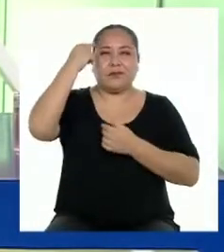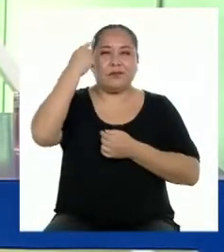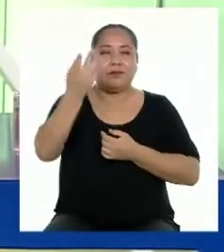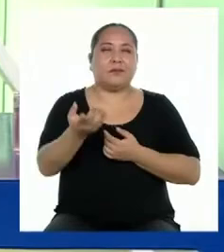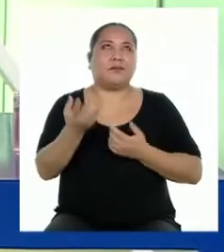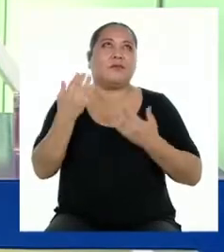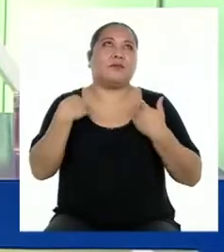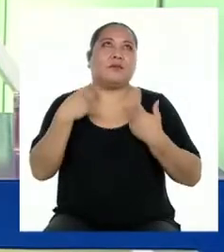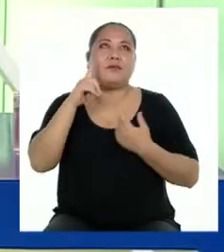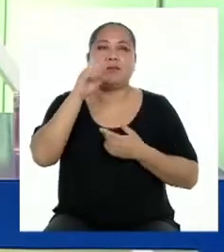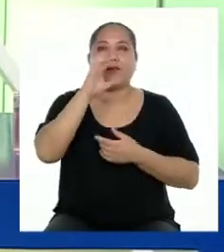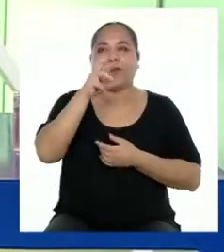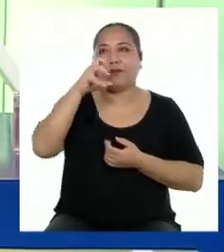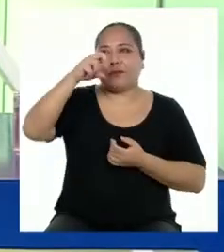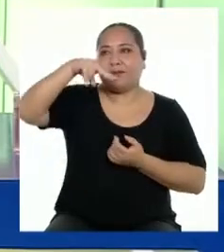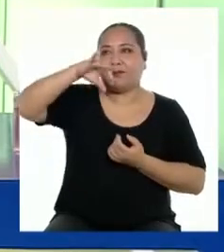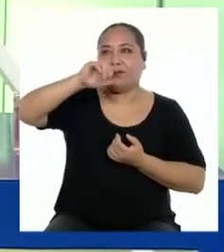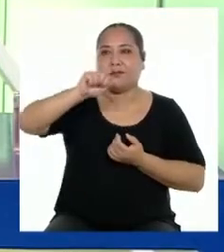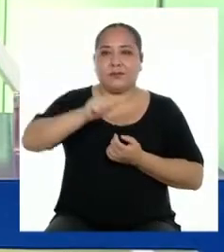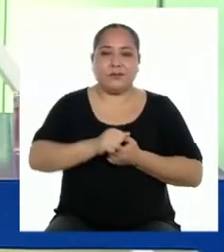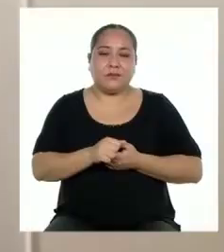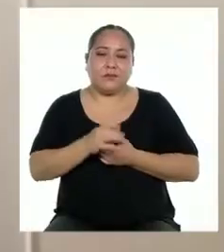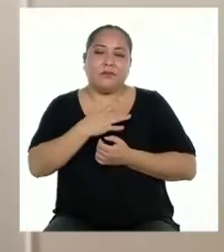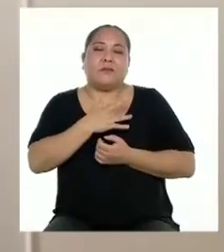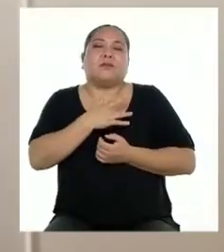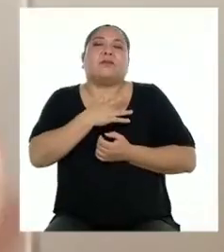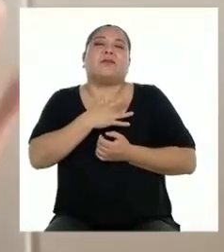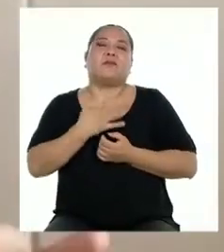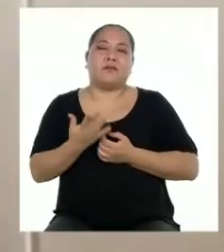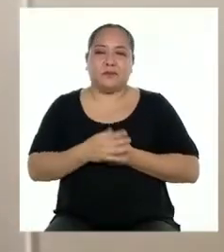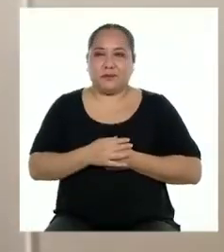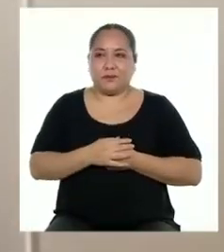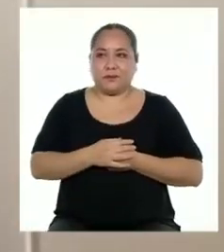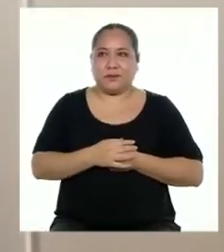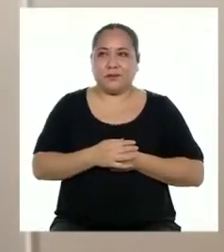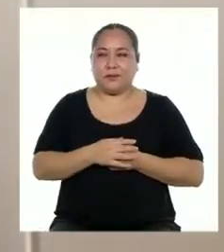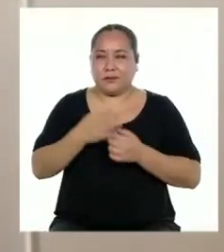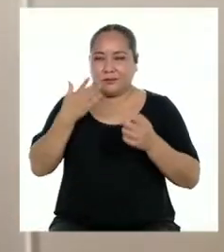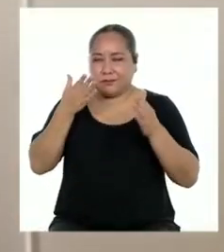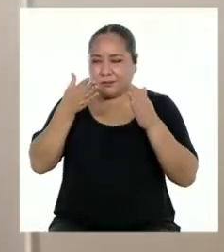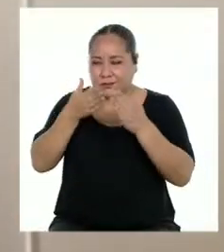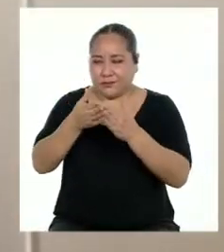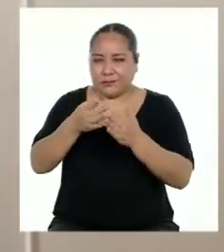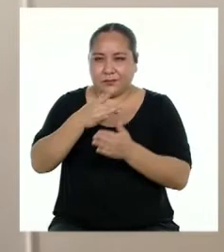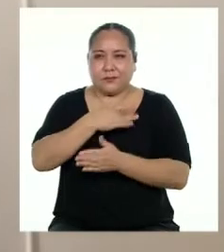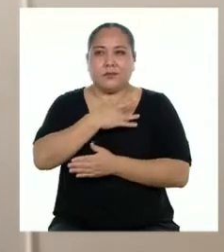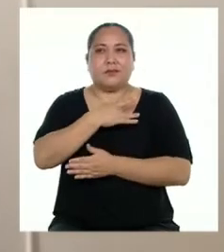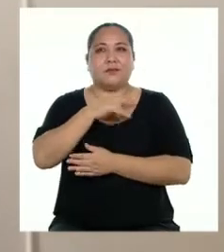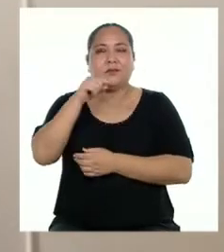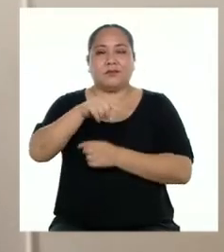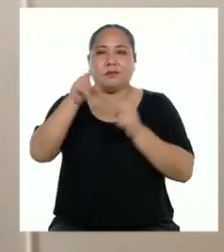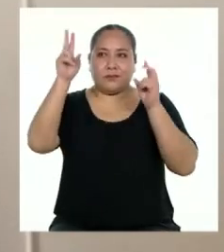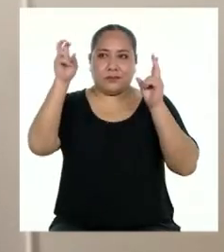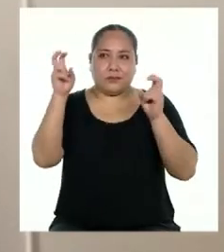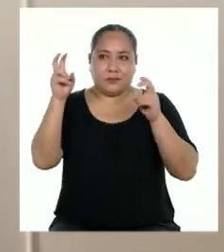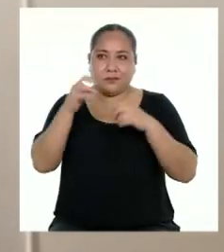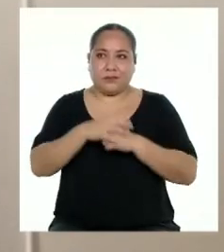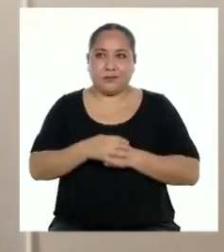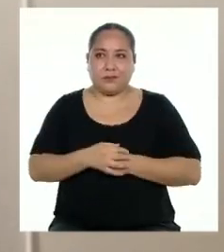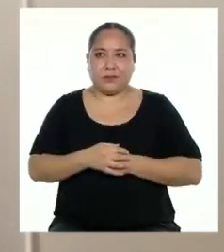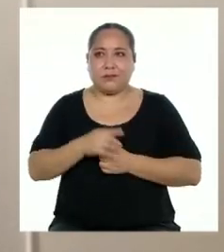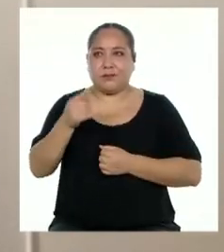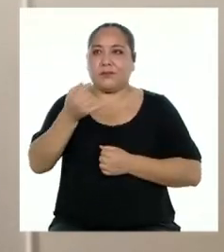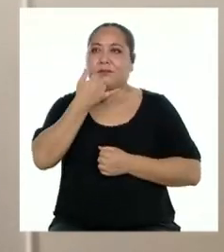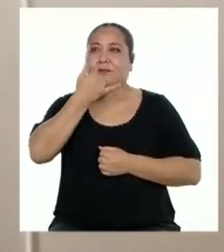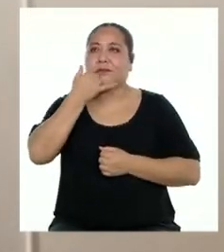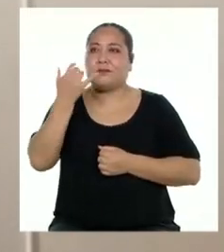debería tener una crónica para lograr conmover? Para conmover específicamente sobre un hecho que le